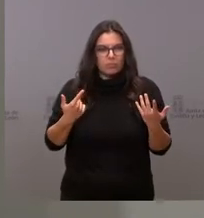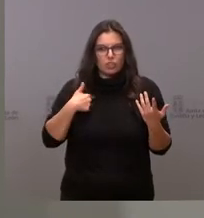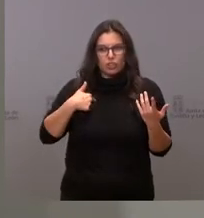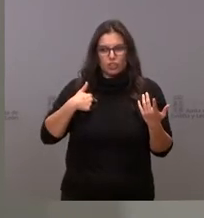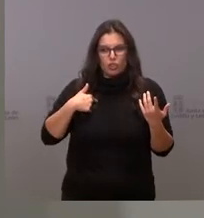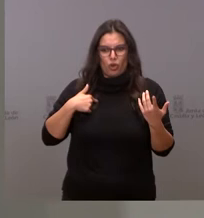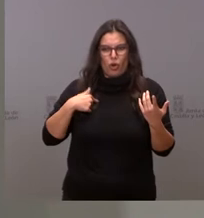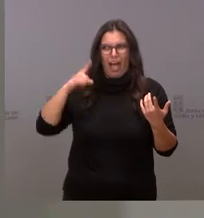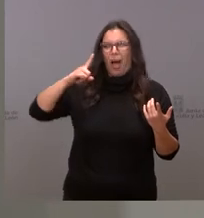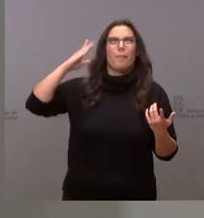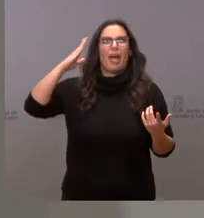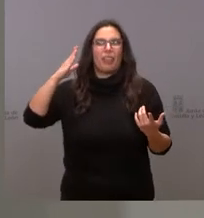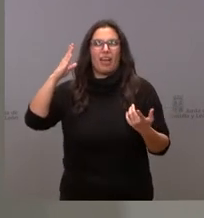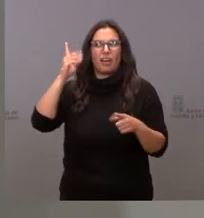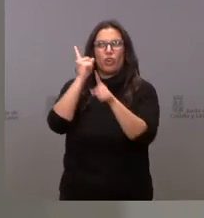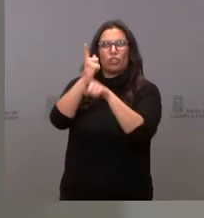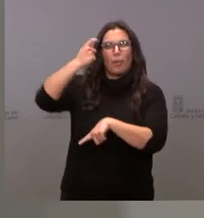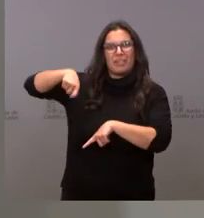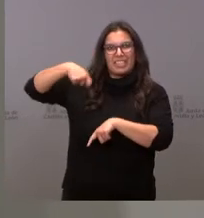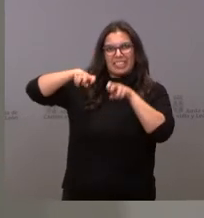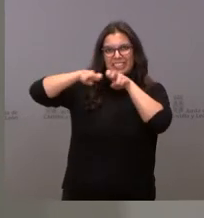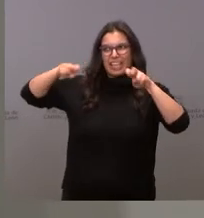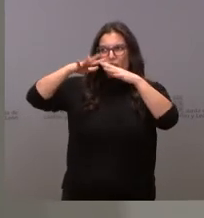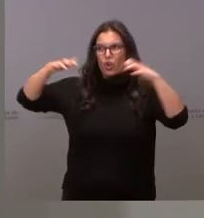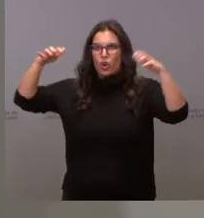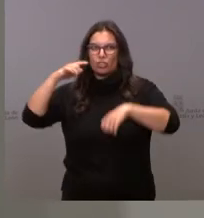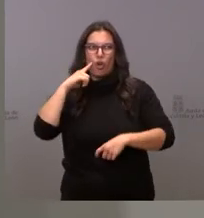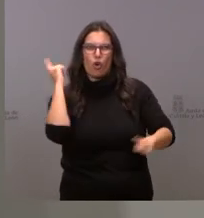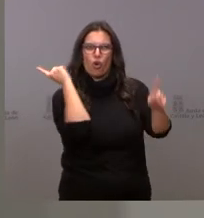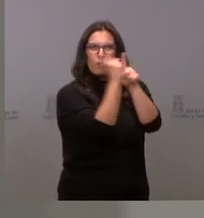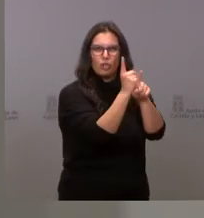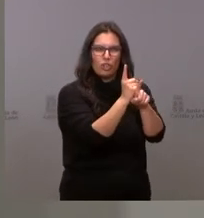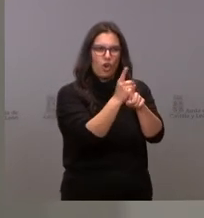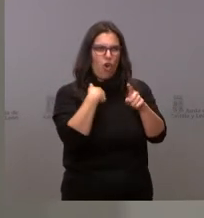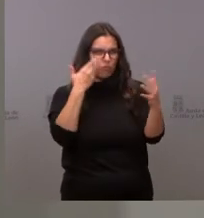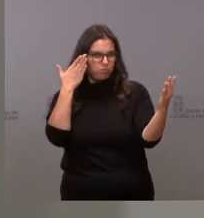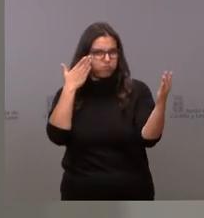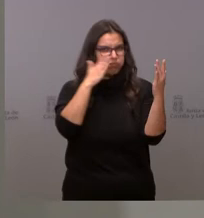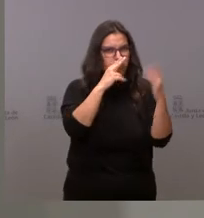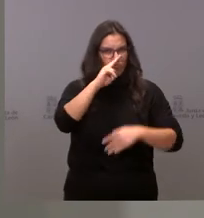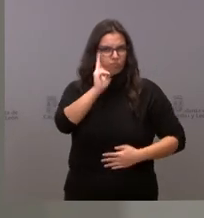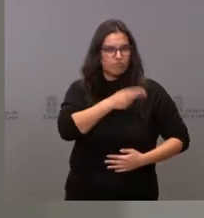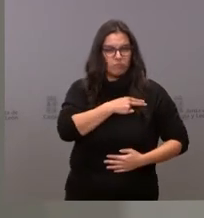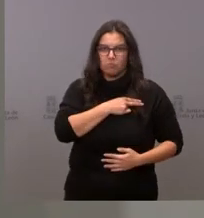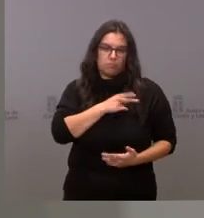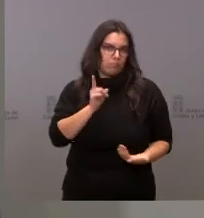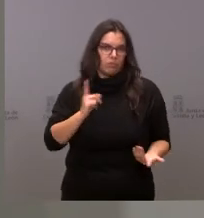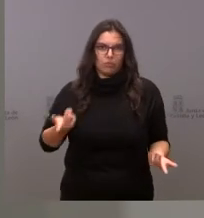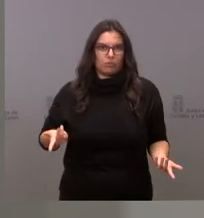amenazando al presidente de las Cortes ni al de la oposición ni encarándome ni mire es que no puede ser